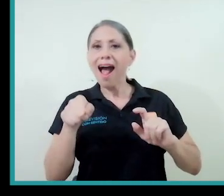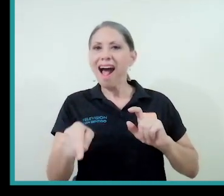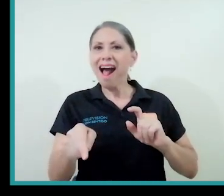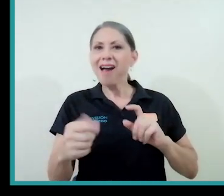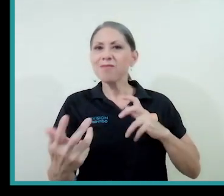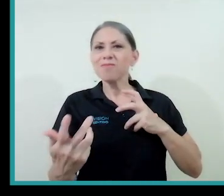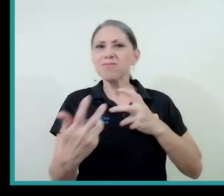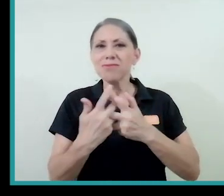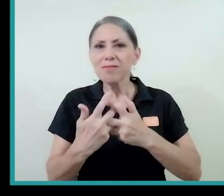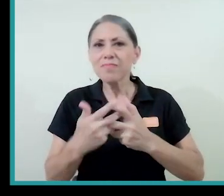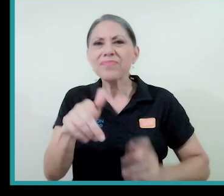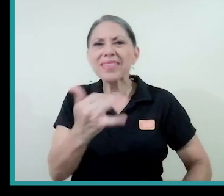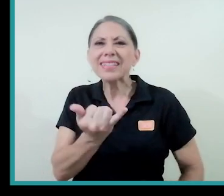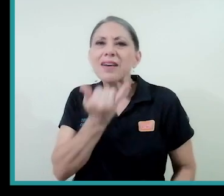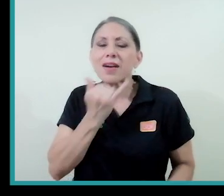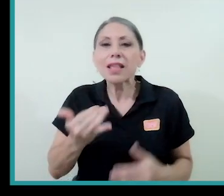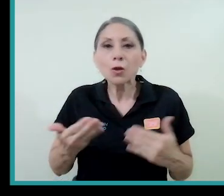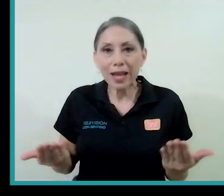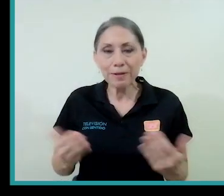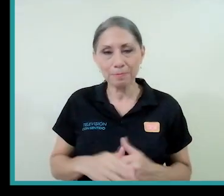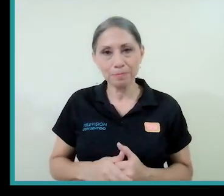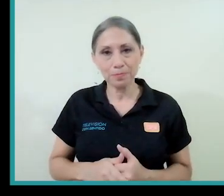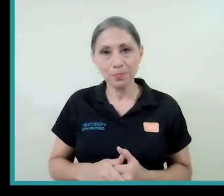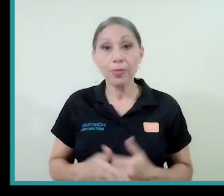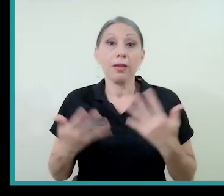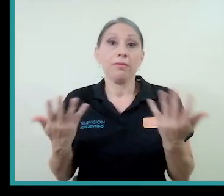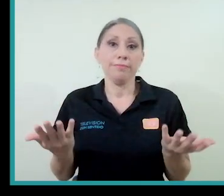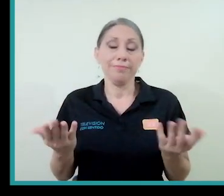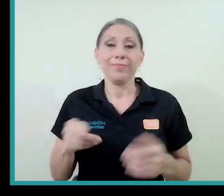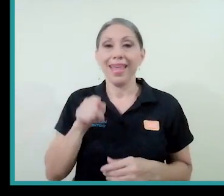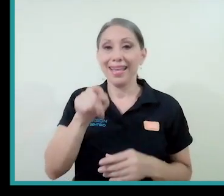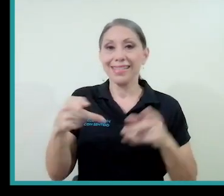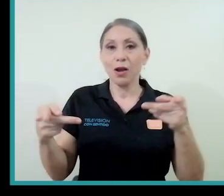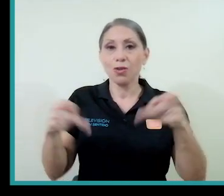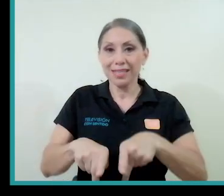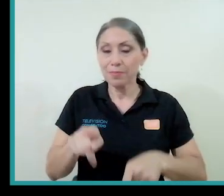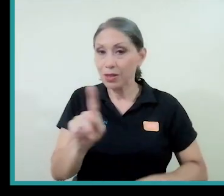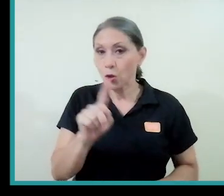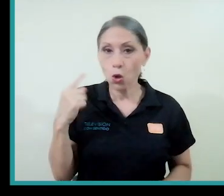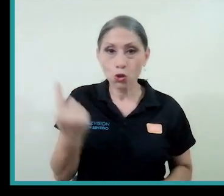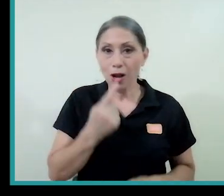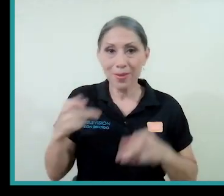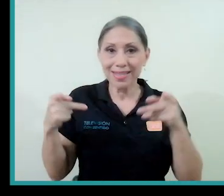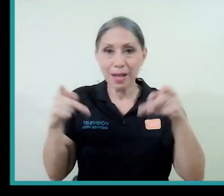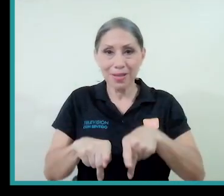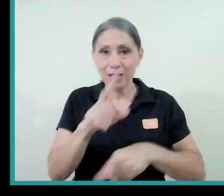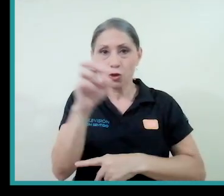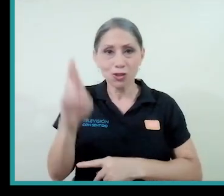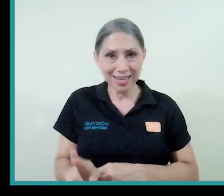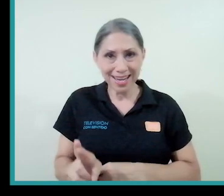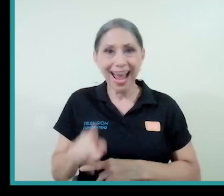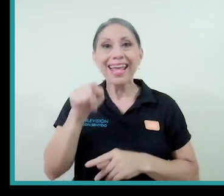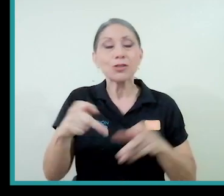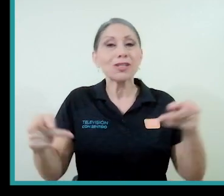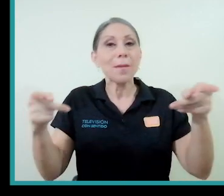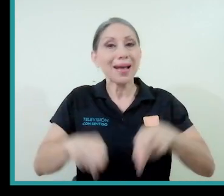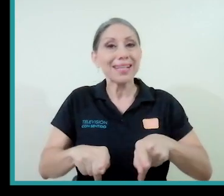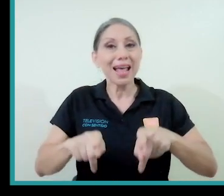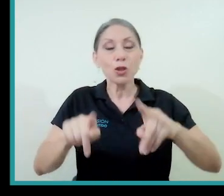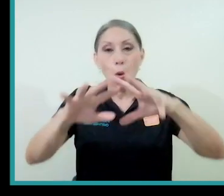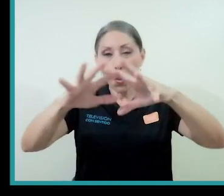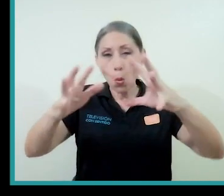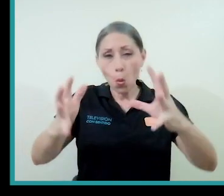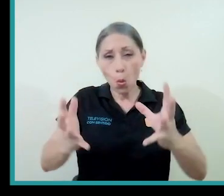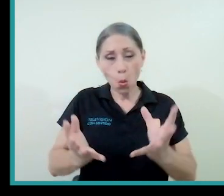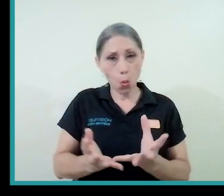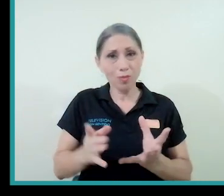bueno, ¿qué es lo que está fallando? Pero bueno, resulta que este acontecimiento no solo se está dando en Costa Rica, se está dando a nivel mundial